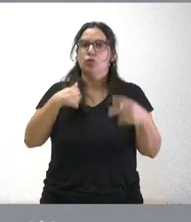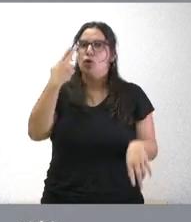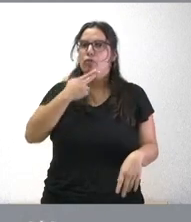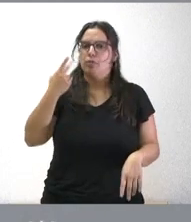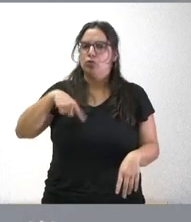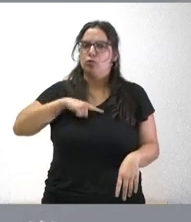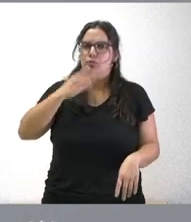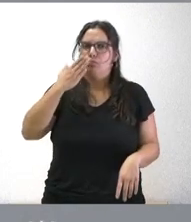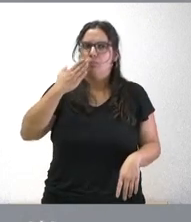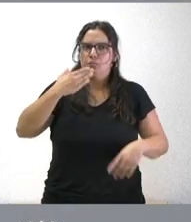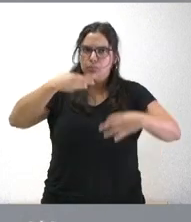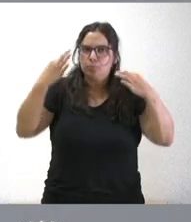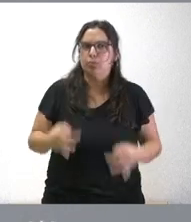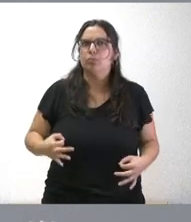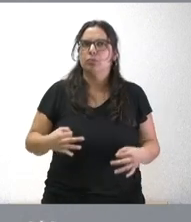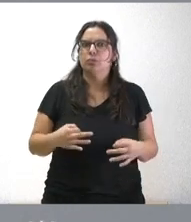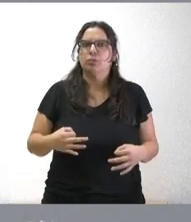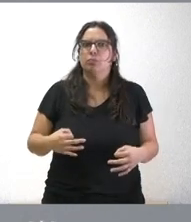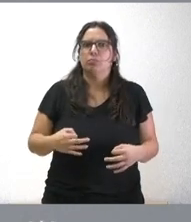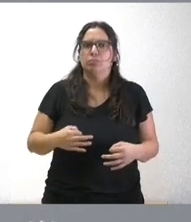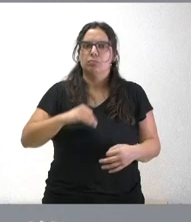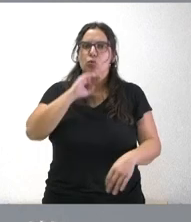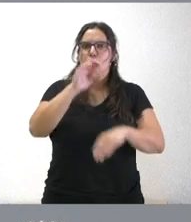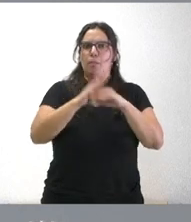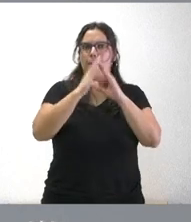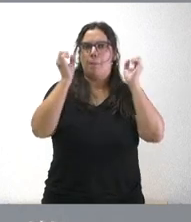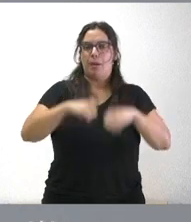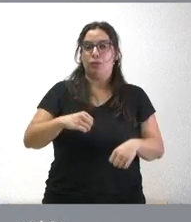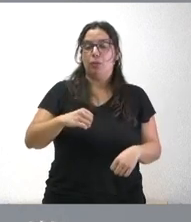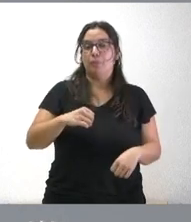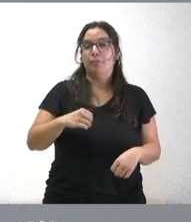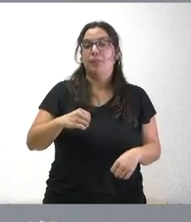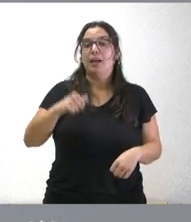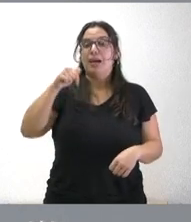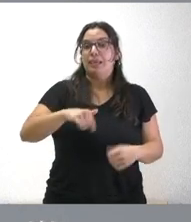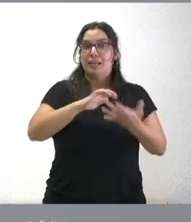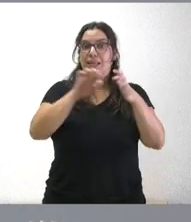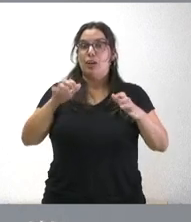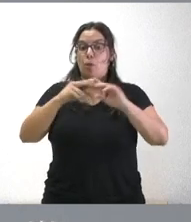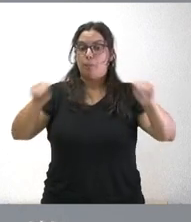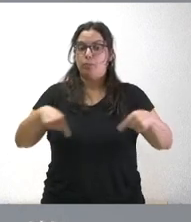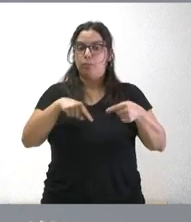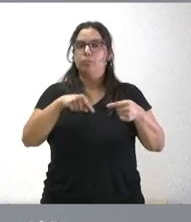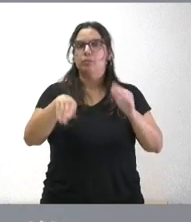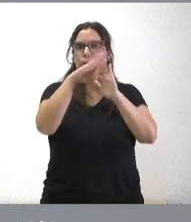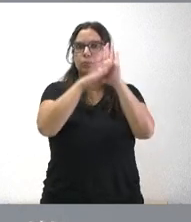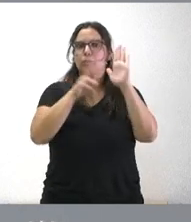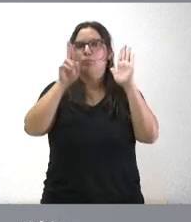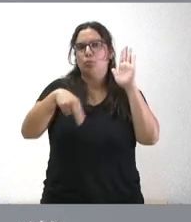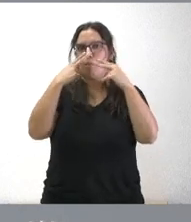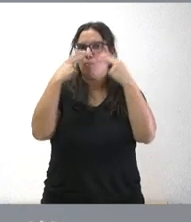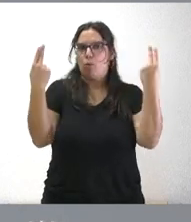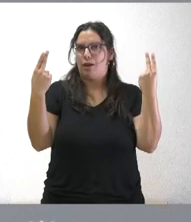nuestro compromiso en cumplir el pacto lo bueno del pacto que se firmó en Castilla y León que es un pacto público es un pacto